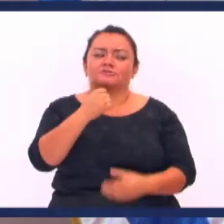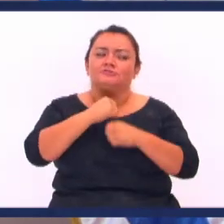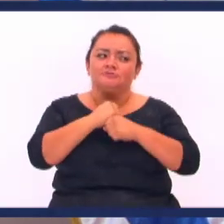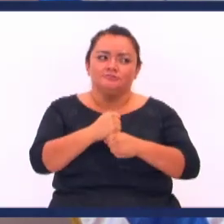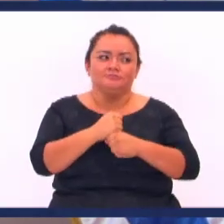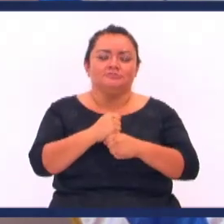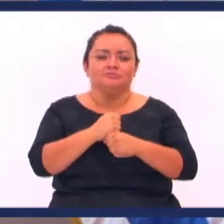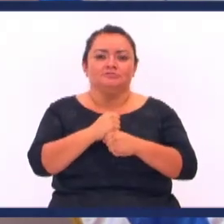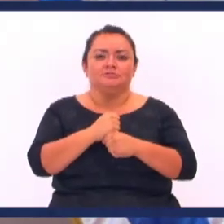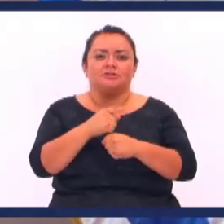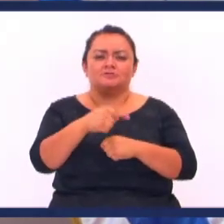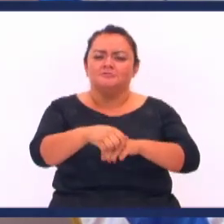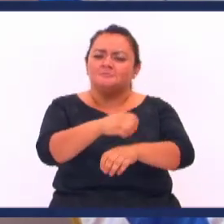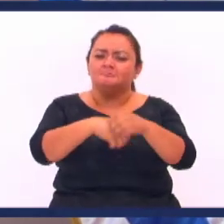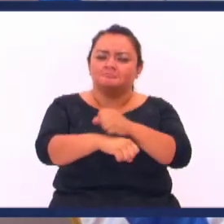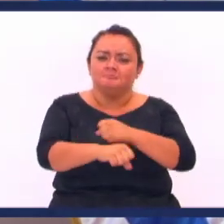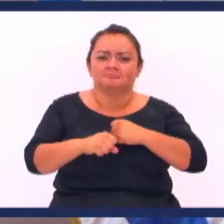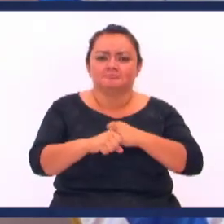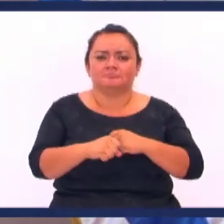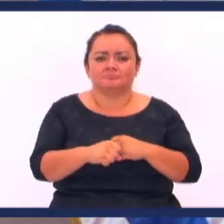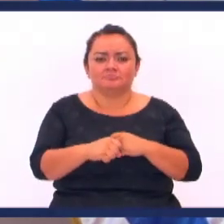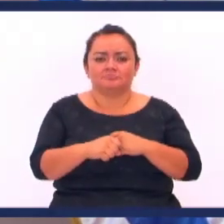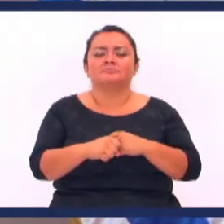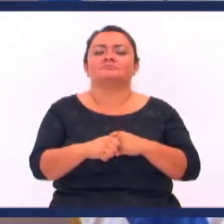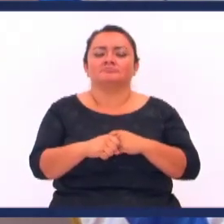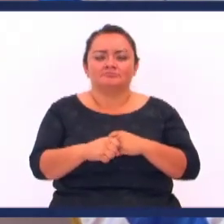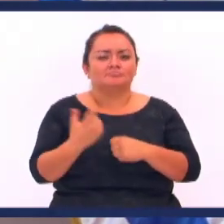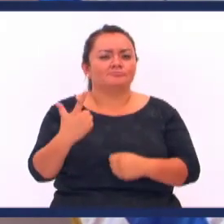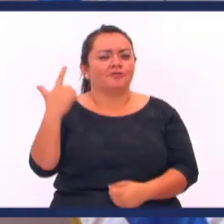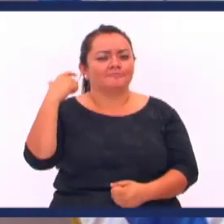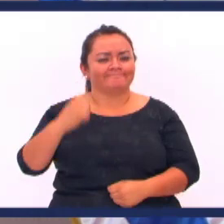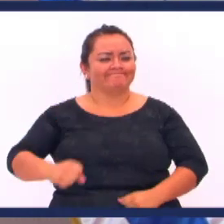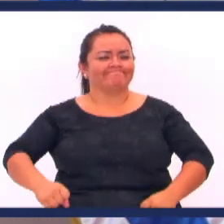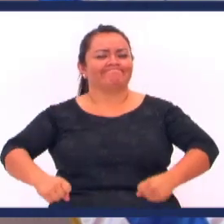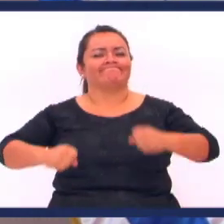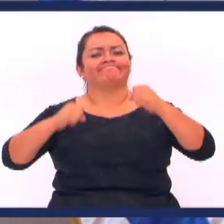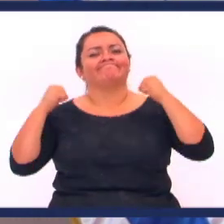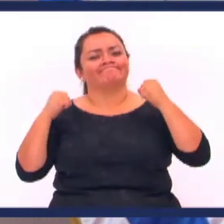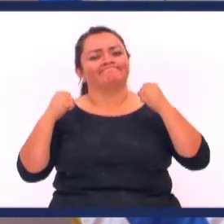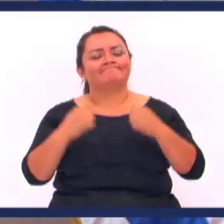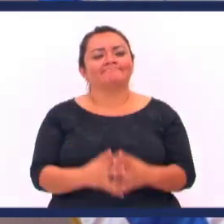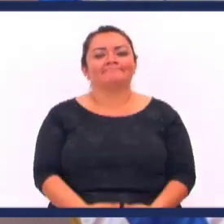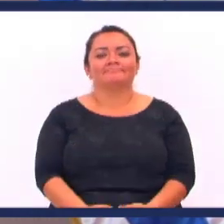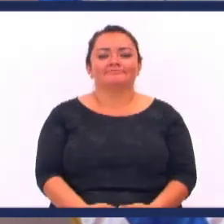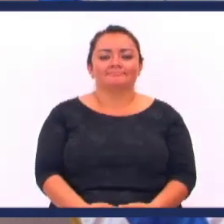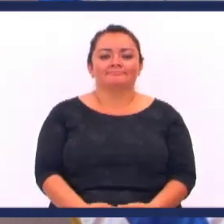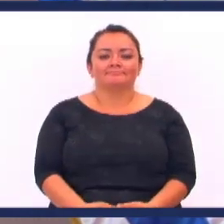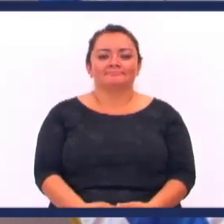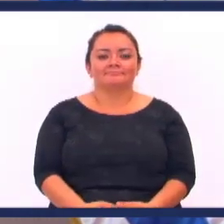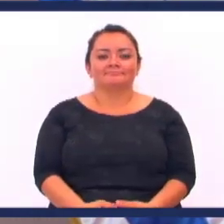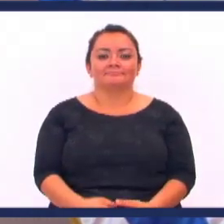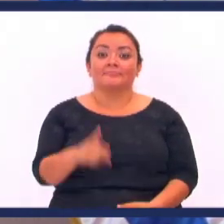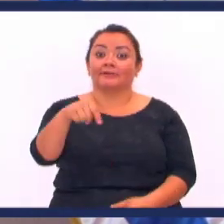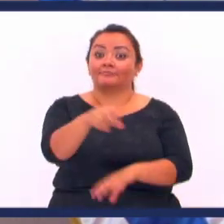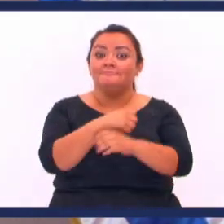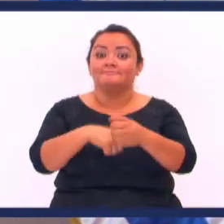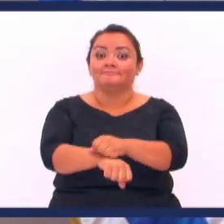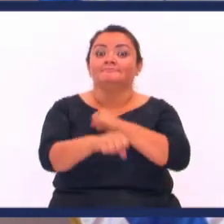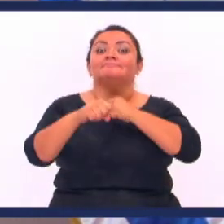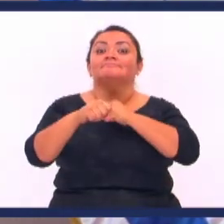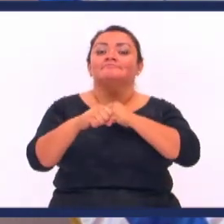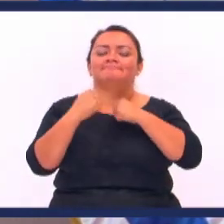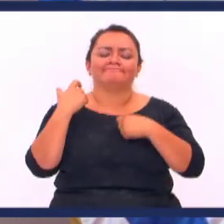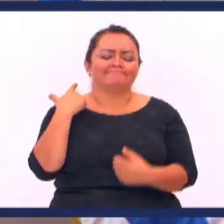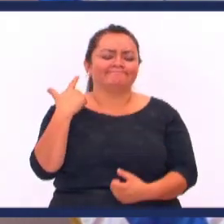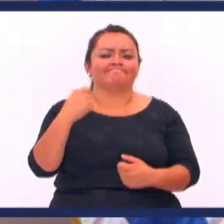asegúrate Esforzarte Y ser Muy Valiente Esforzarte Y ser